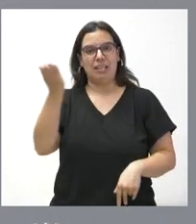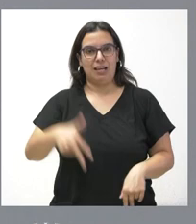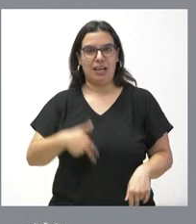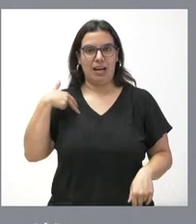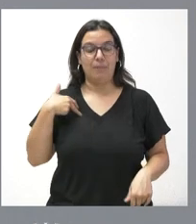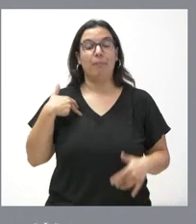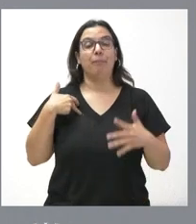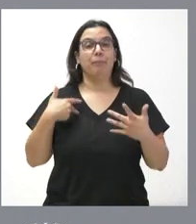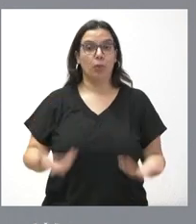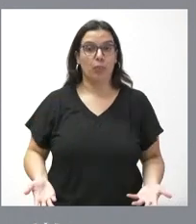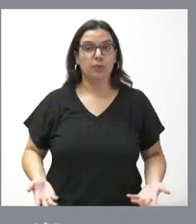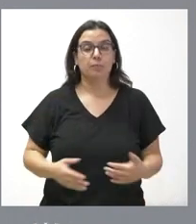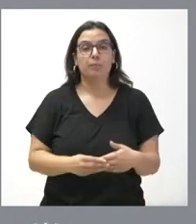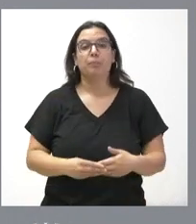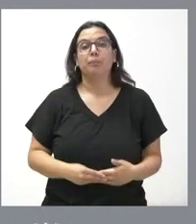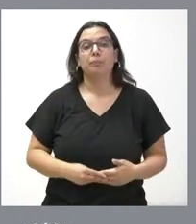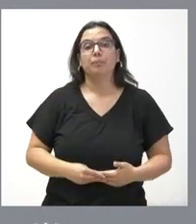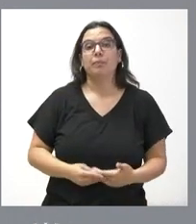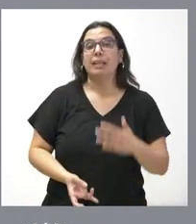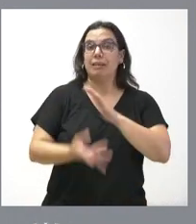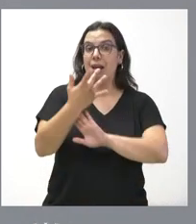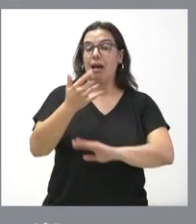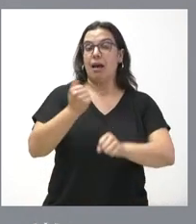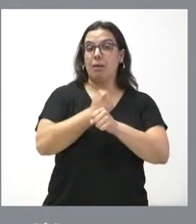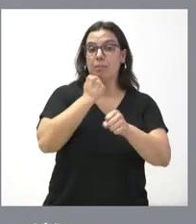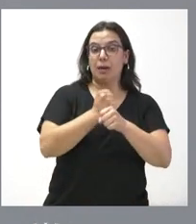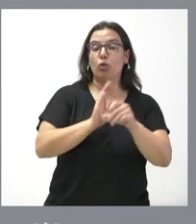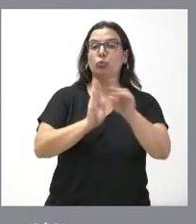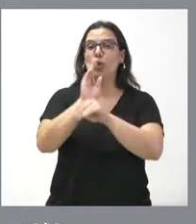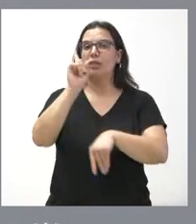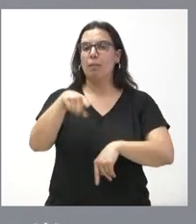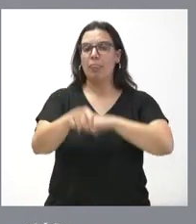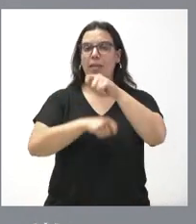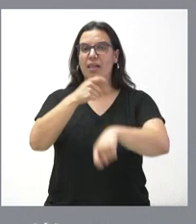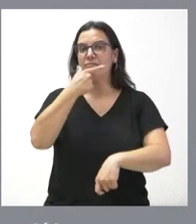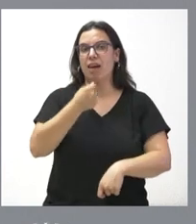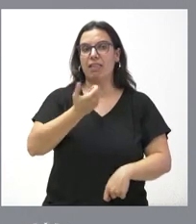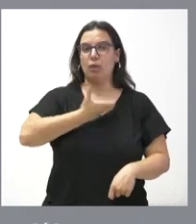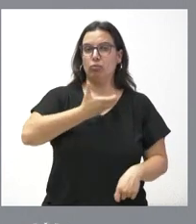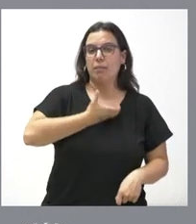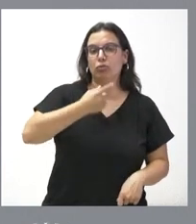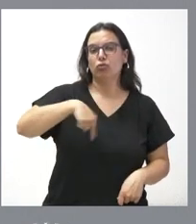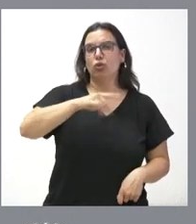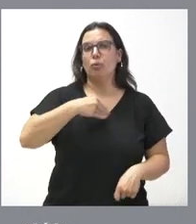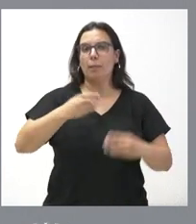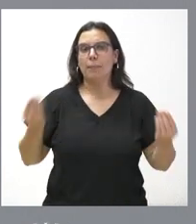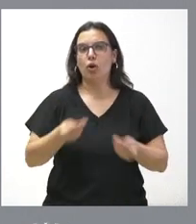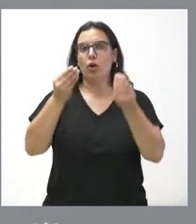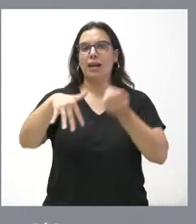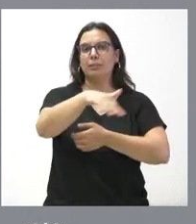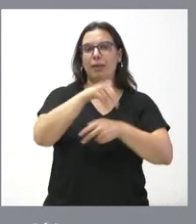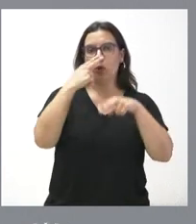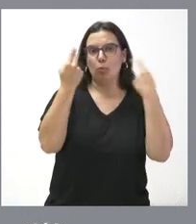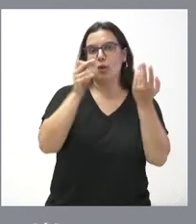De este modo, además de favorecer la creación de empleo, estas subvenciones permiten a las entidades locales, como les digo, mejorar espacios públicos y servicios